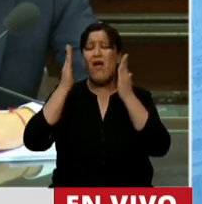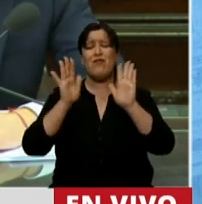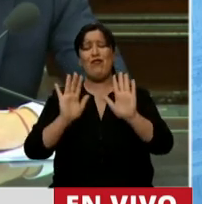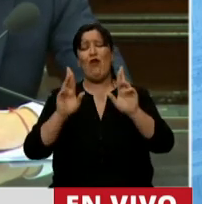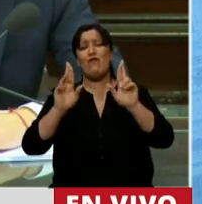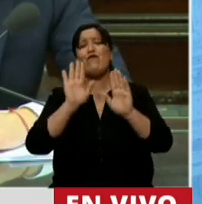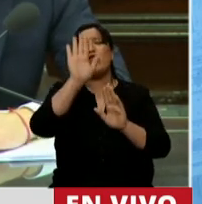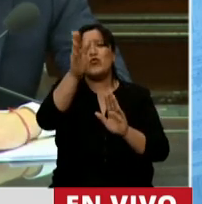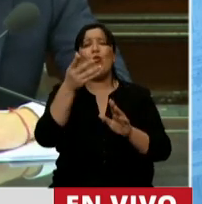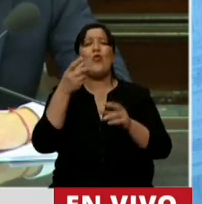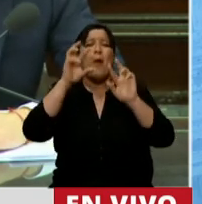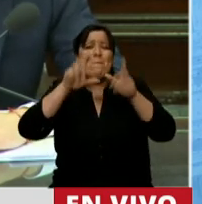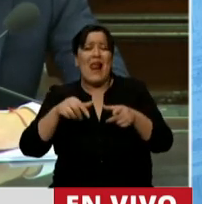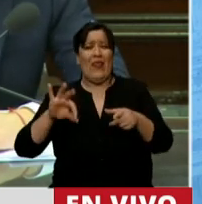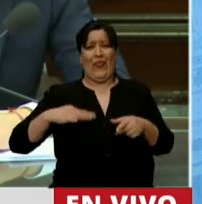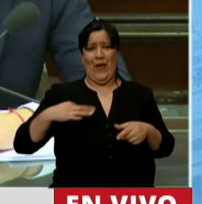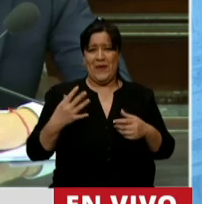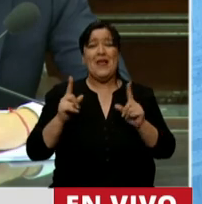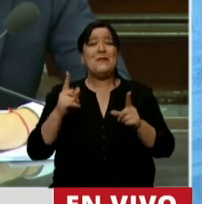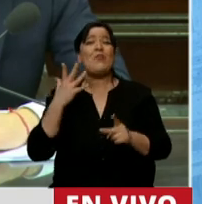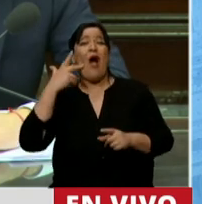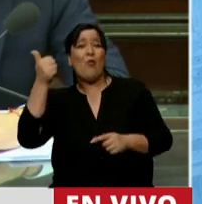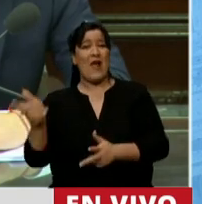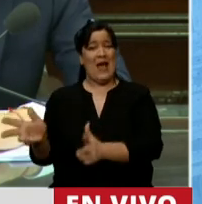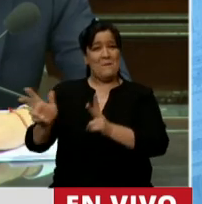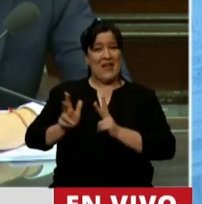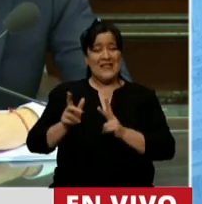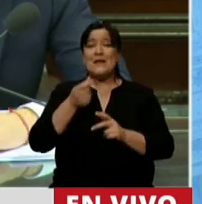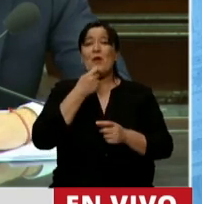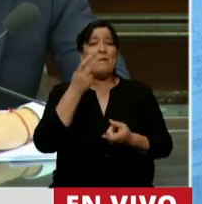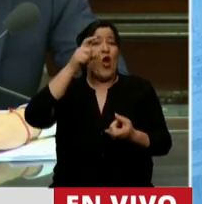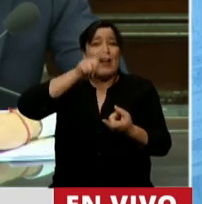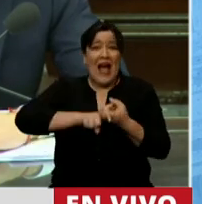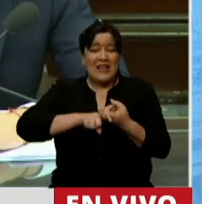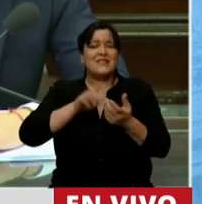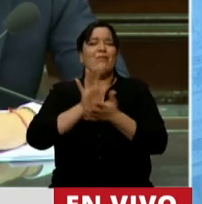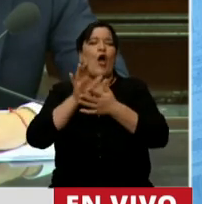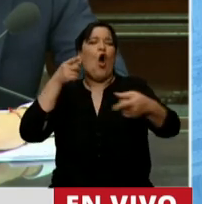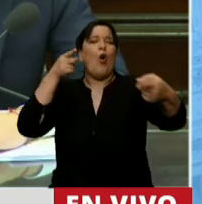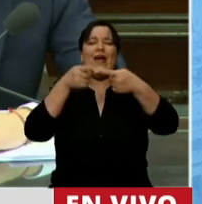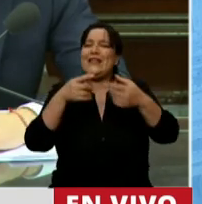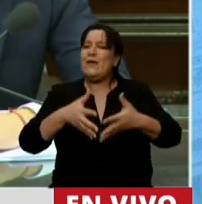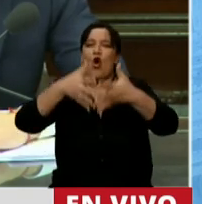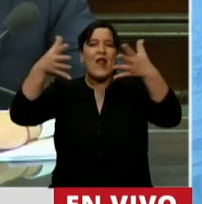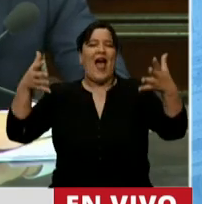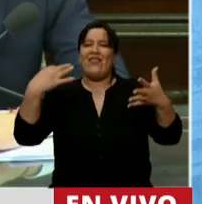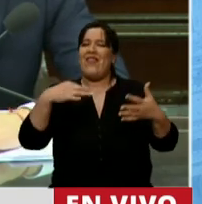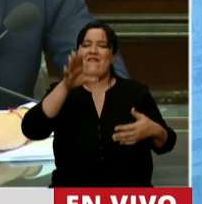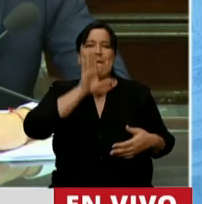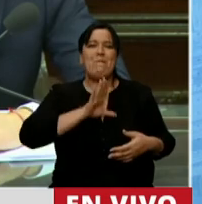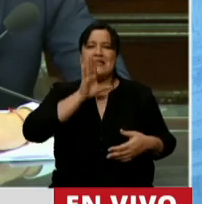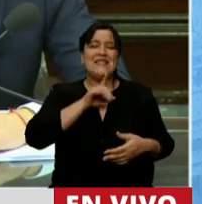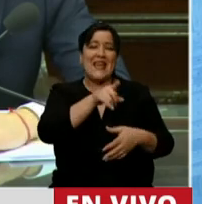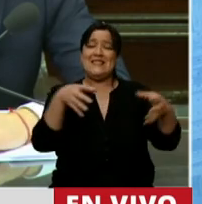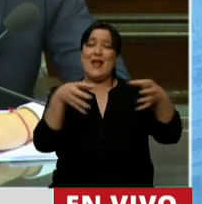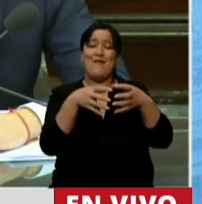y proyecto de vida. Como decía mi abuela siempre cuando uno se traza un objetivo grande la paciencia que tiene nuestro jefe